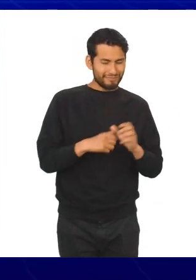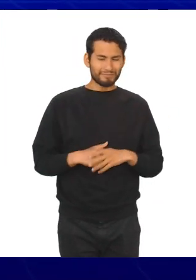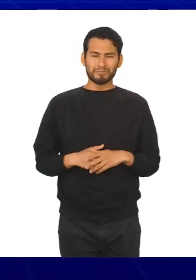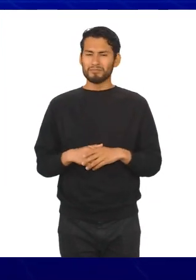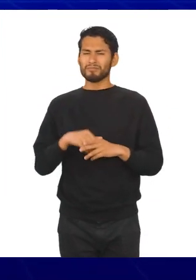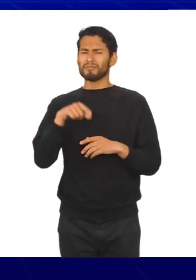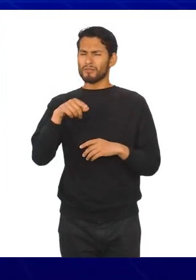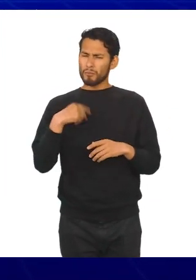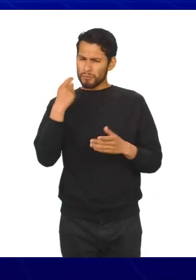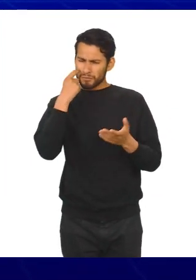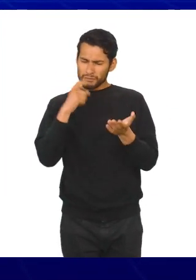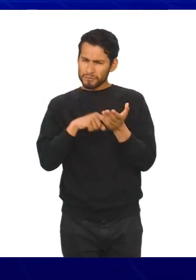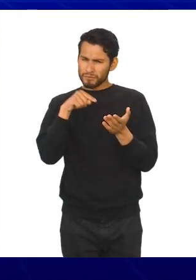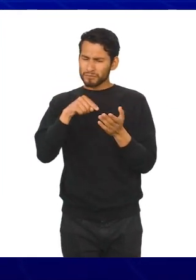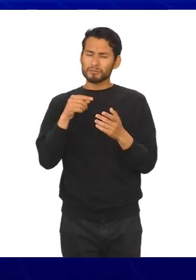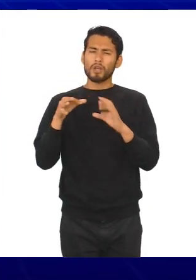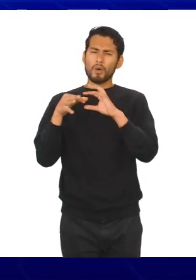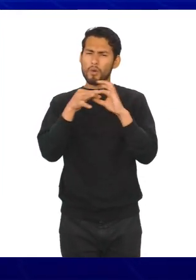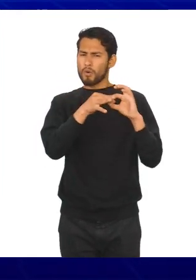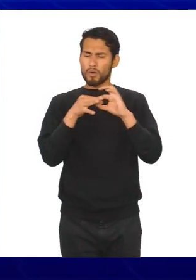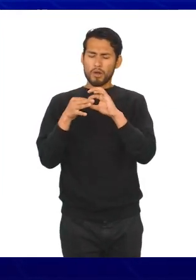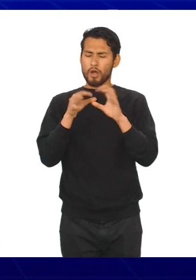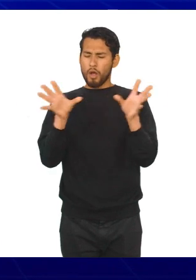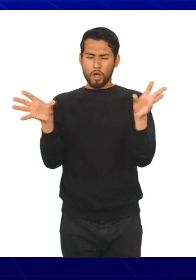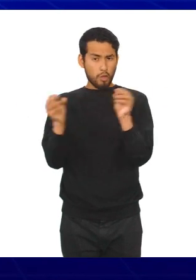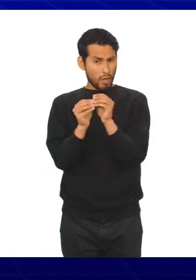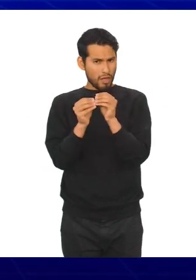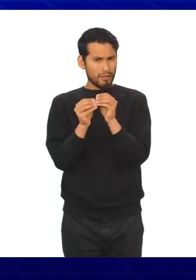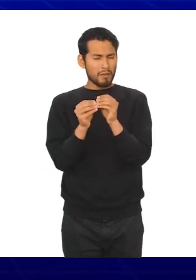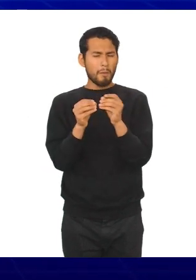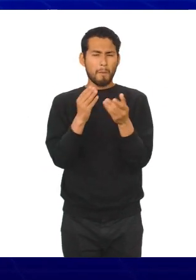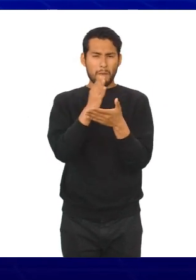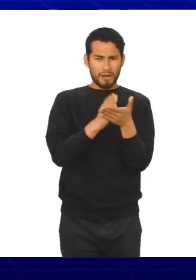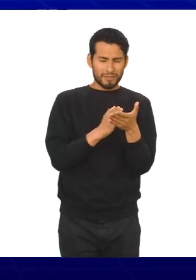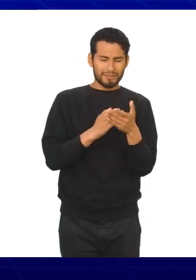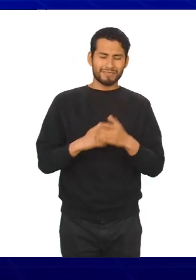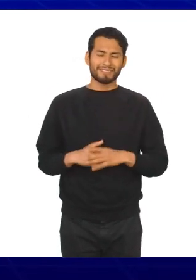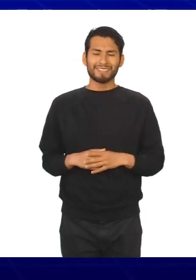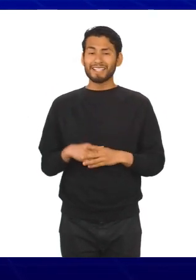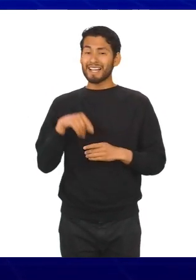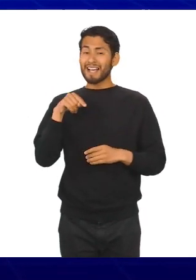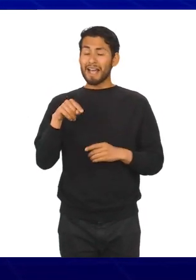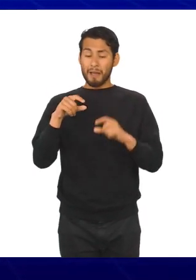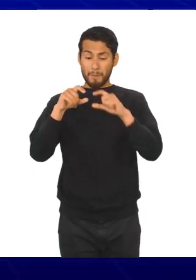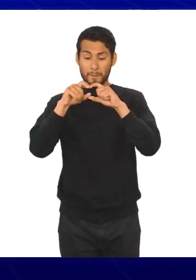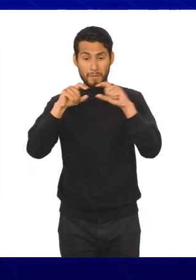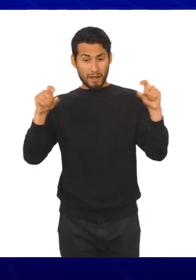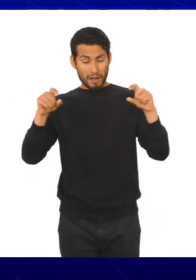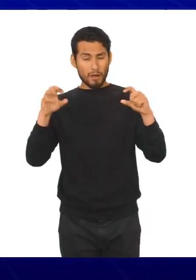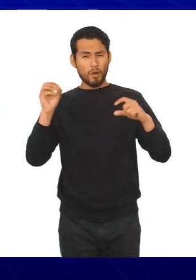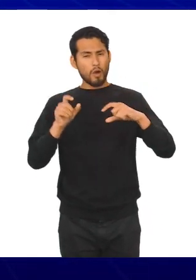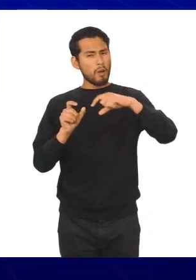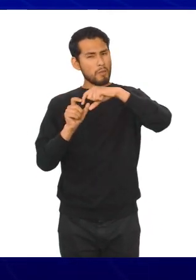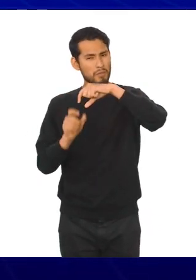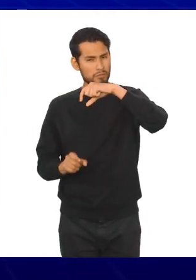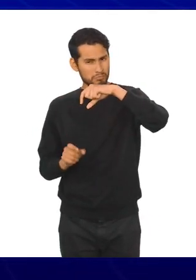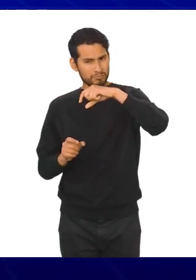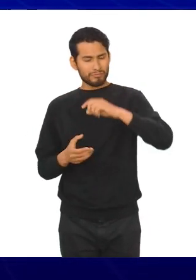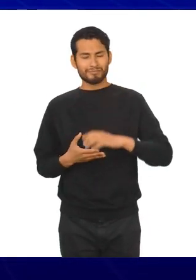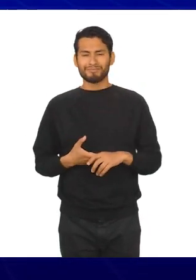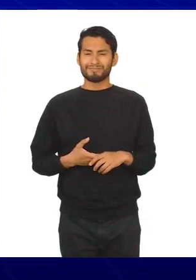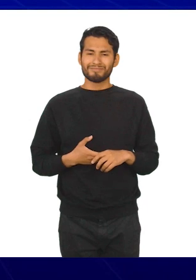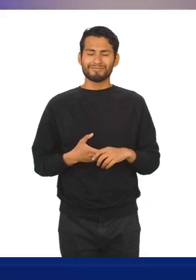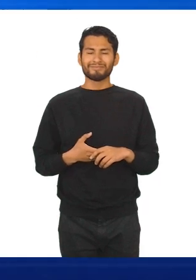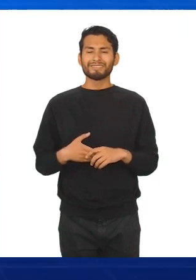También nos indican cuál es la relación de cada parte con el total. Las barras también pueden ser verticales u